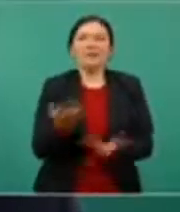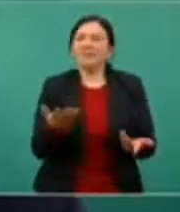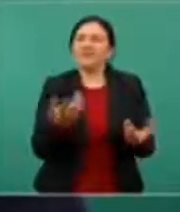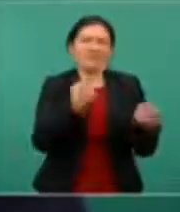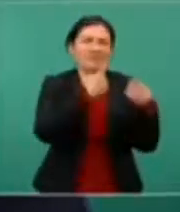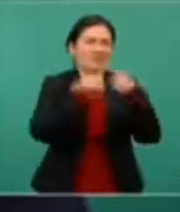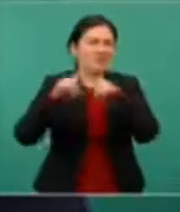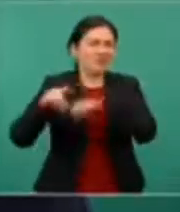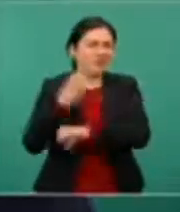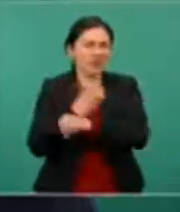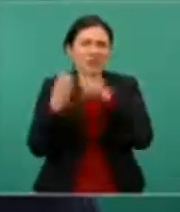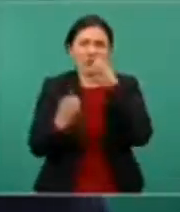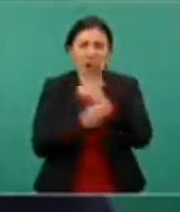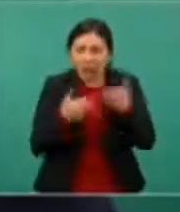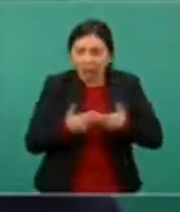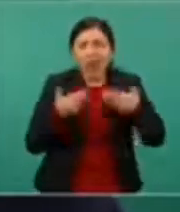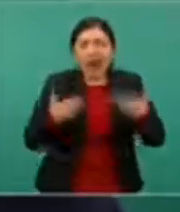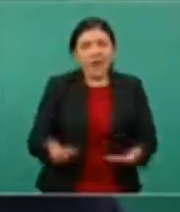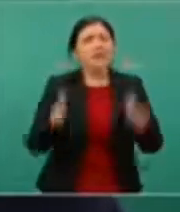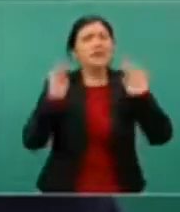Hay libertad.